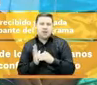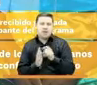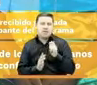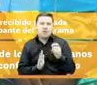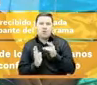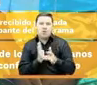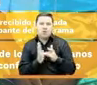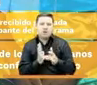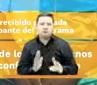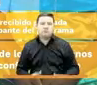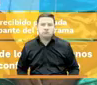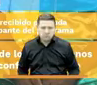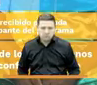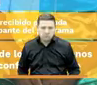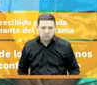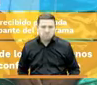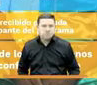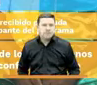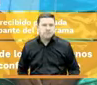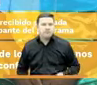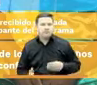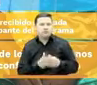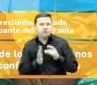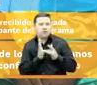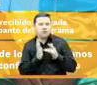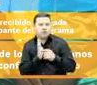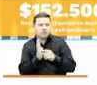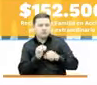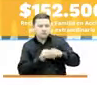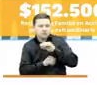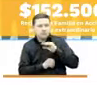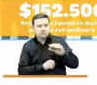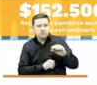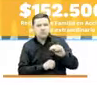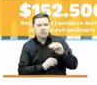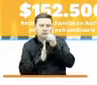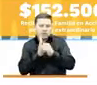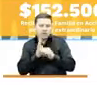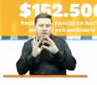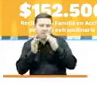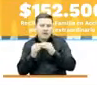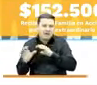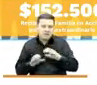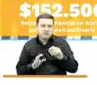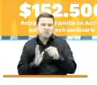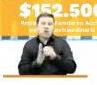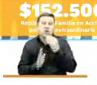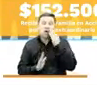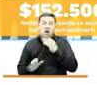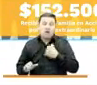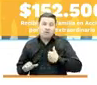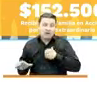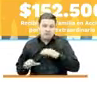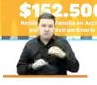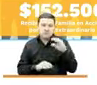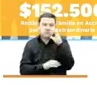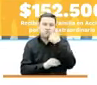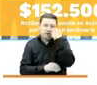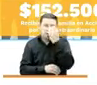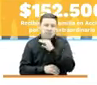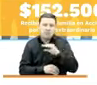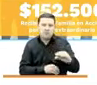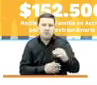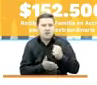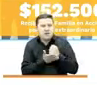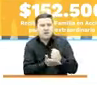extraordinario. Se realizaron pagos extraordinarios no condicionados en los programas de Familias en Acción, Jóvenes en Acción y Colombia Mayor que